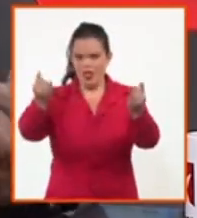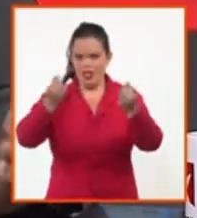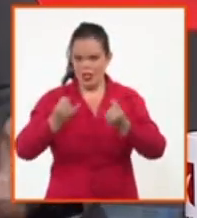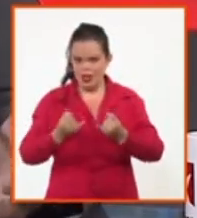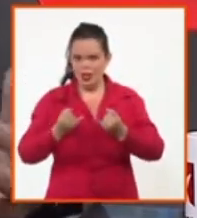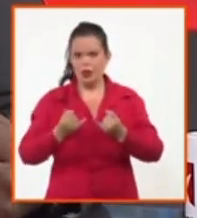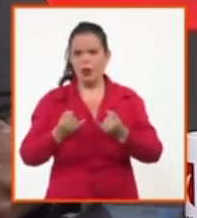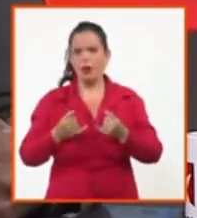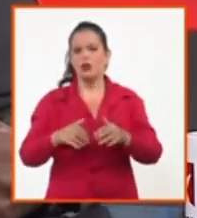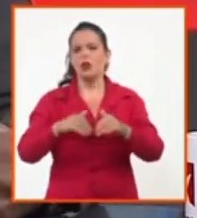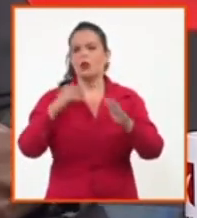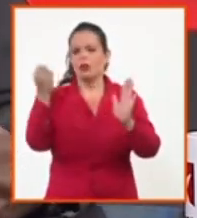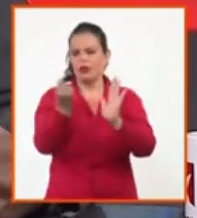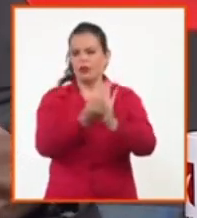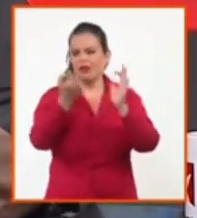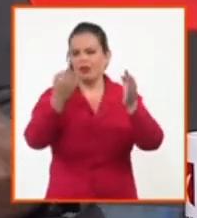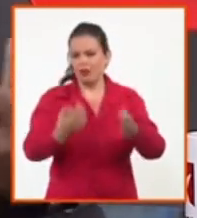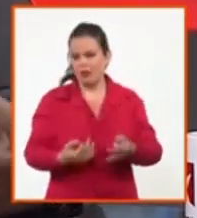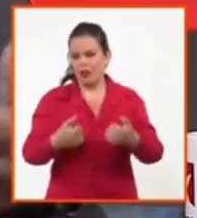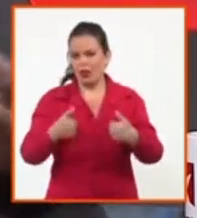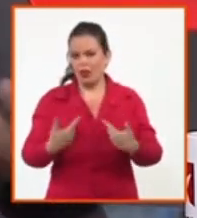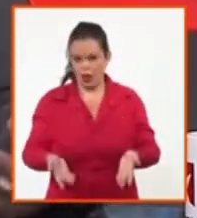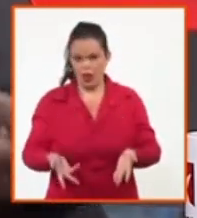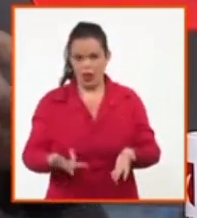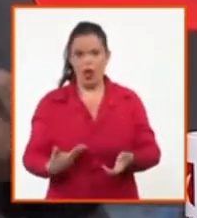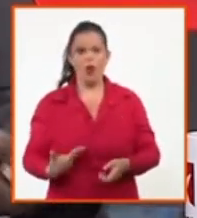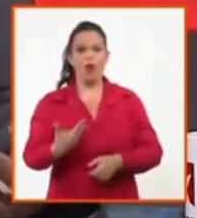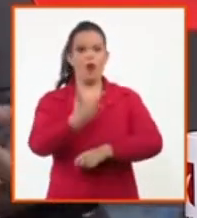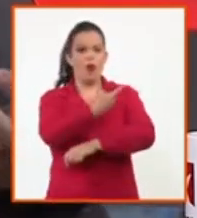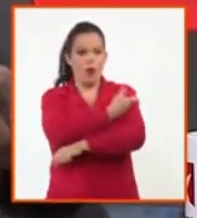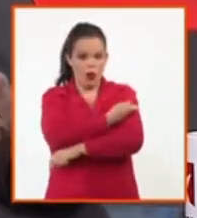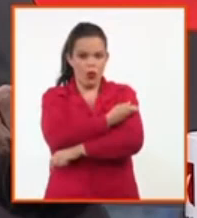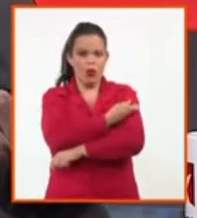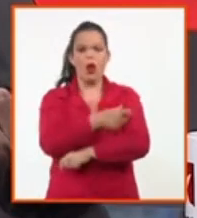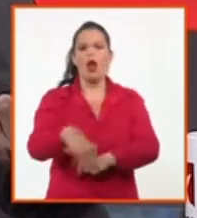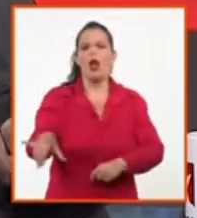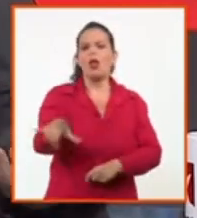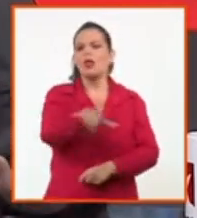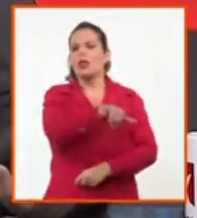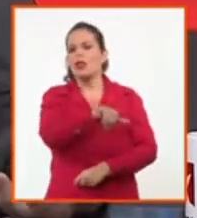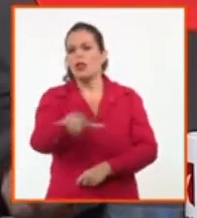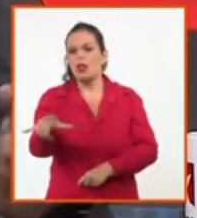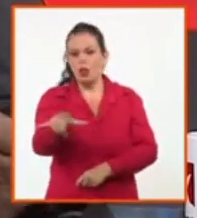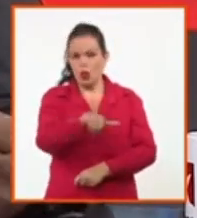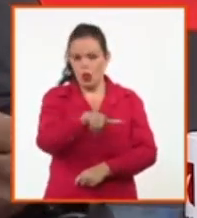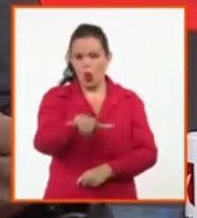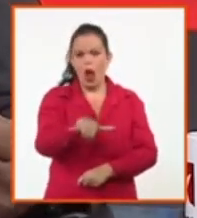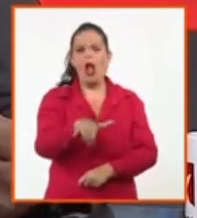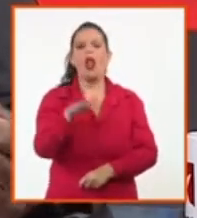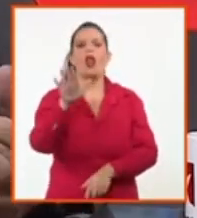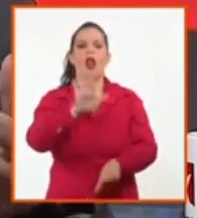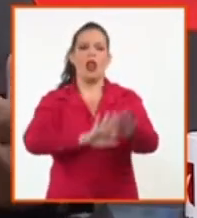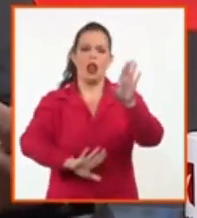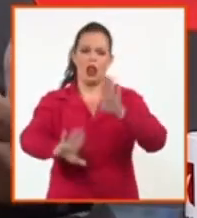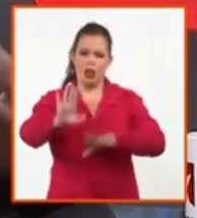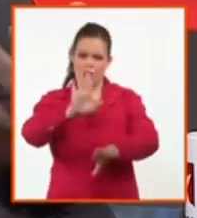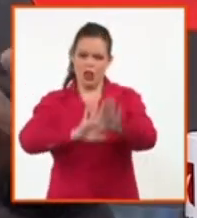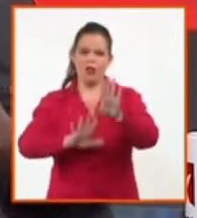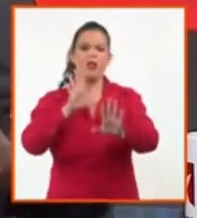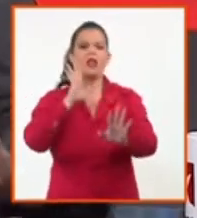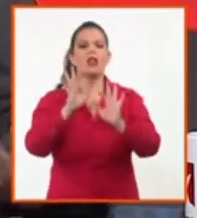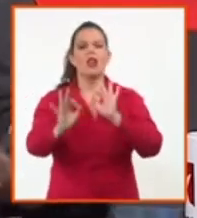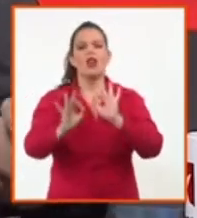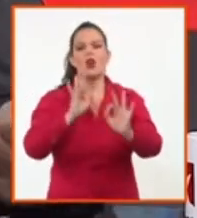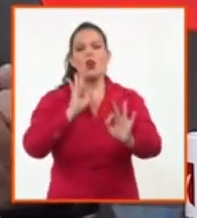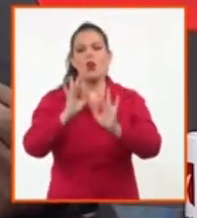vacunas que se han aplicado van a tener un cierto nivel de protección contra esta nueva cepa. No quiere decir